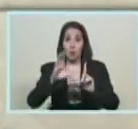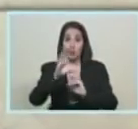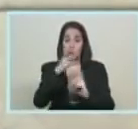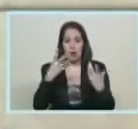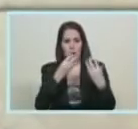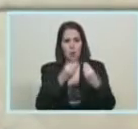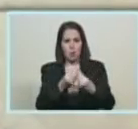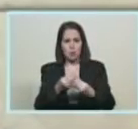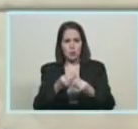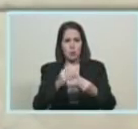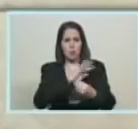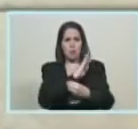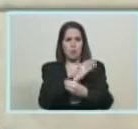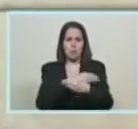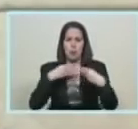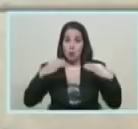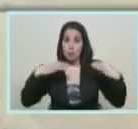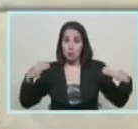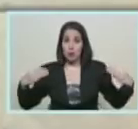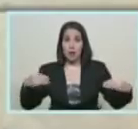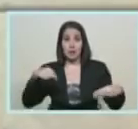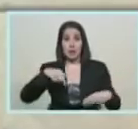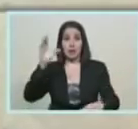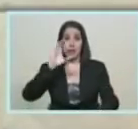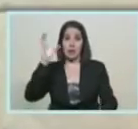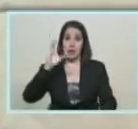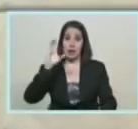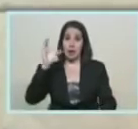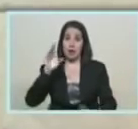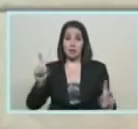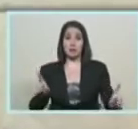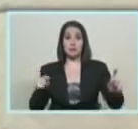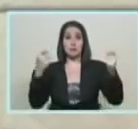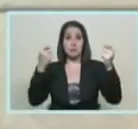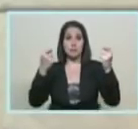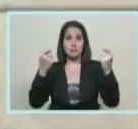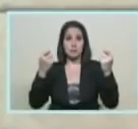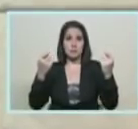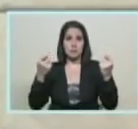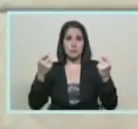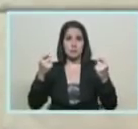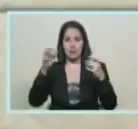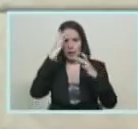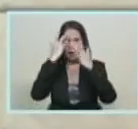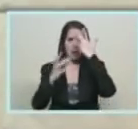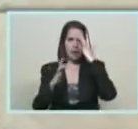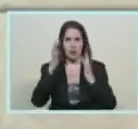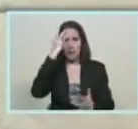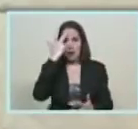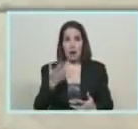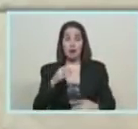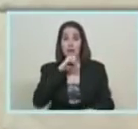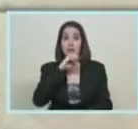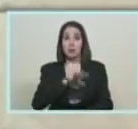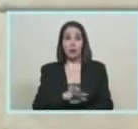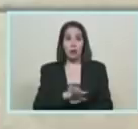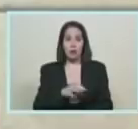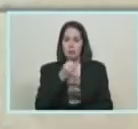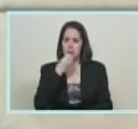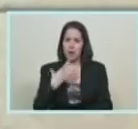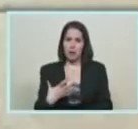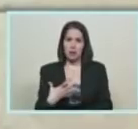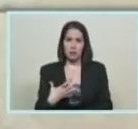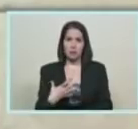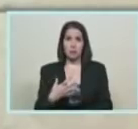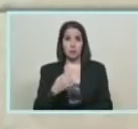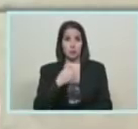popular de Caracas al rescate de los carnavales históricos, hermosos carnavales.